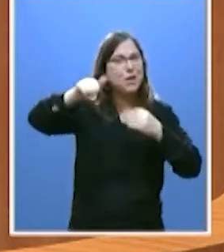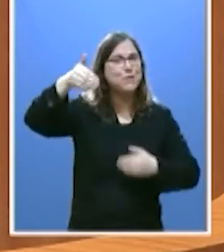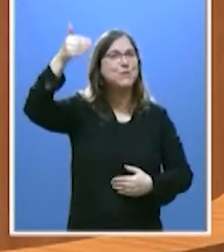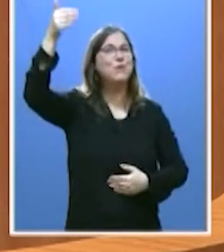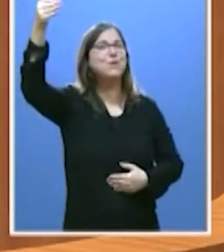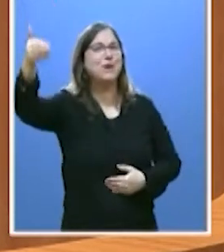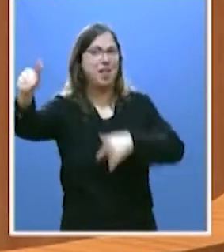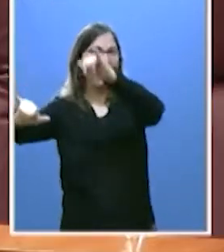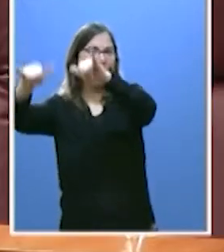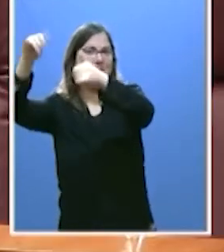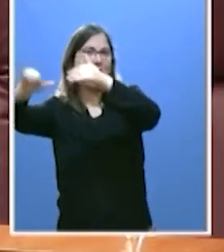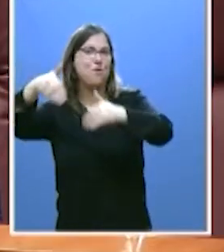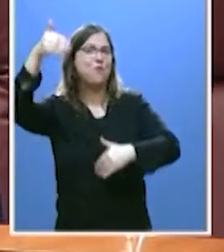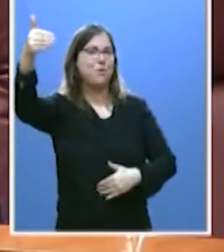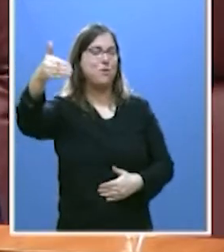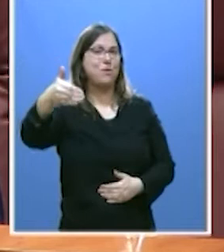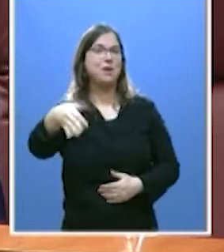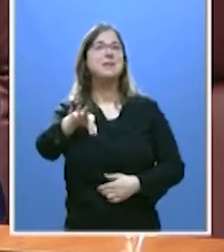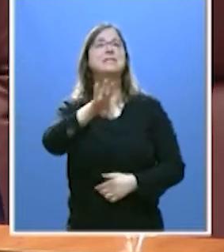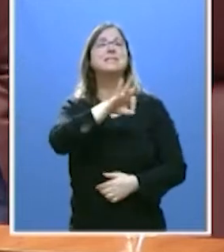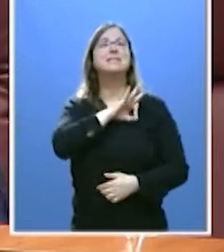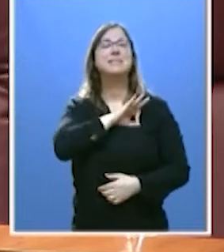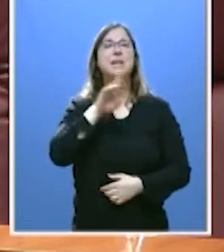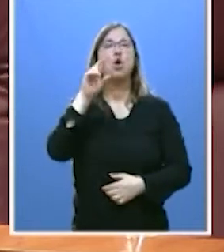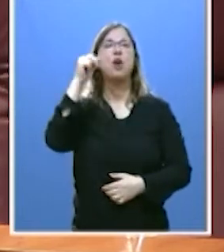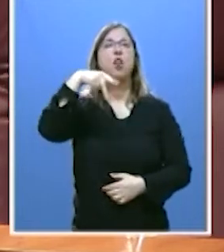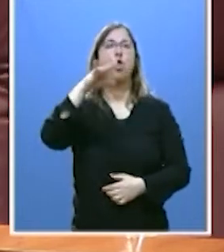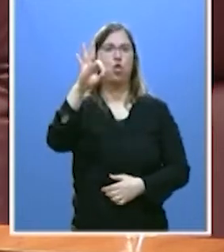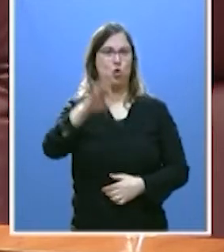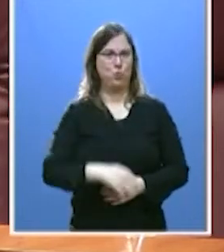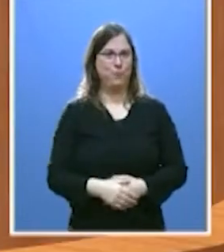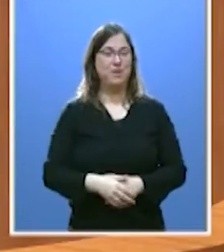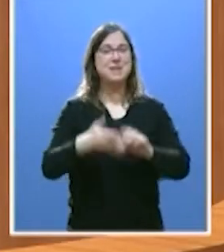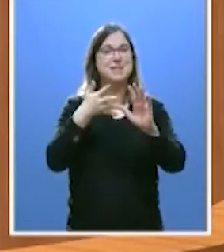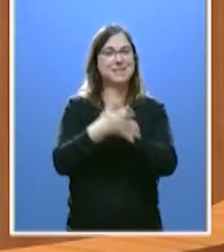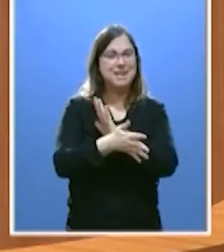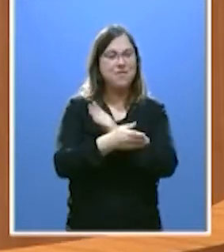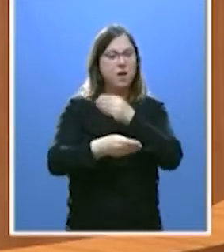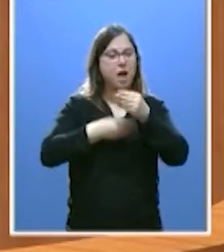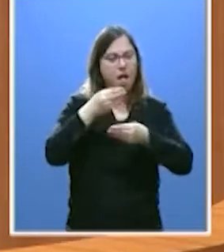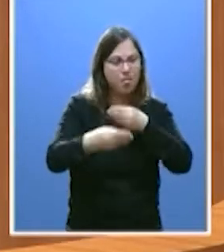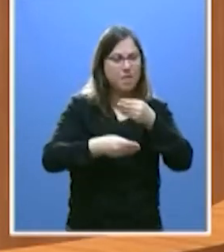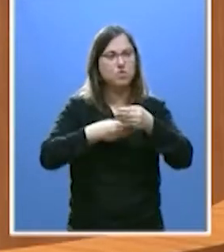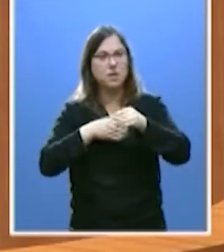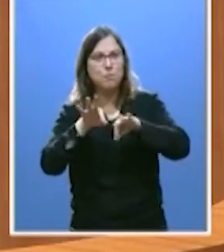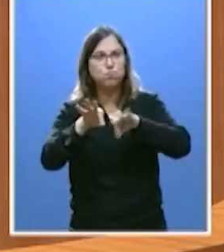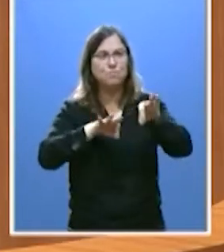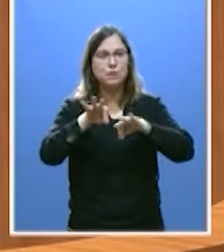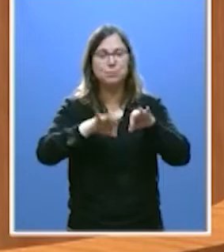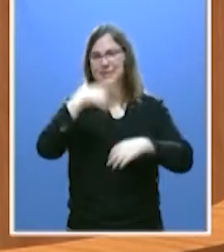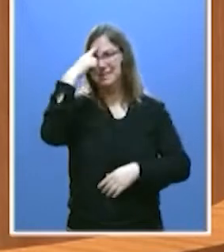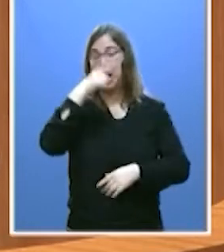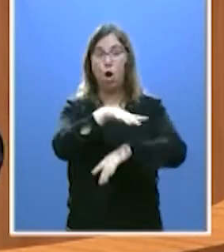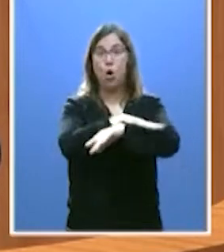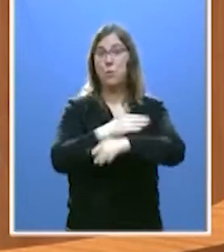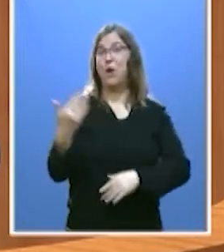partida que juega el señor Redondo, en la cual cada movimiento está calculado. El Gobierno necesitaba antes